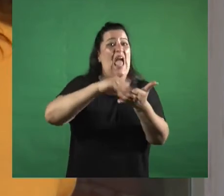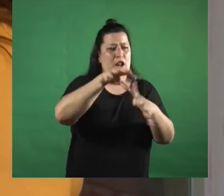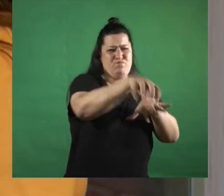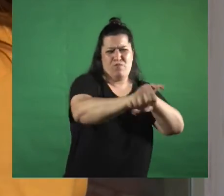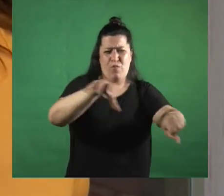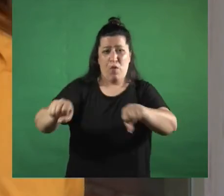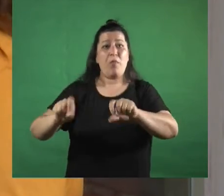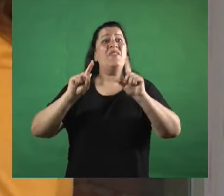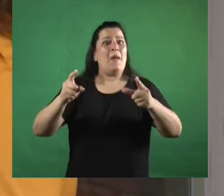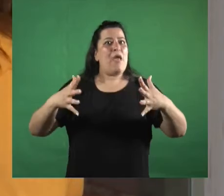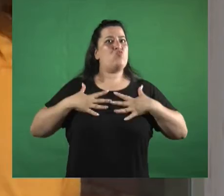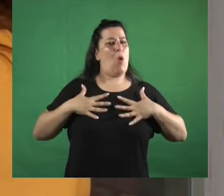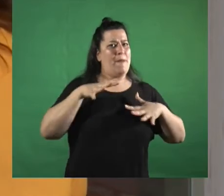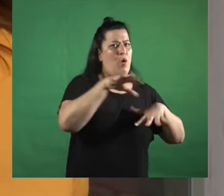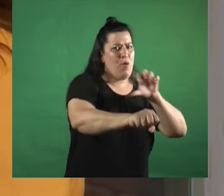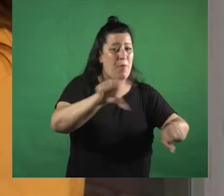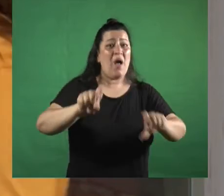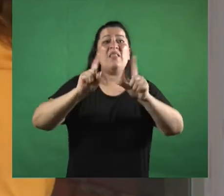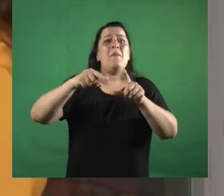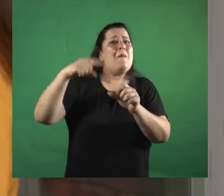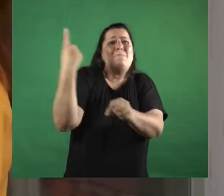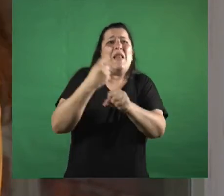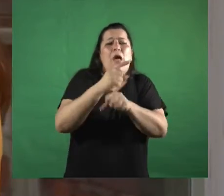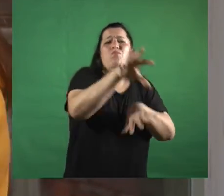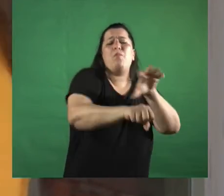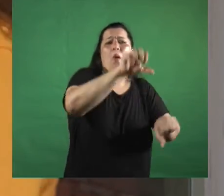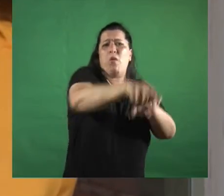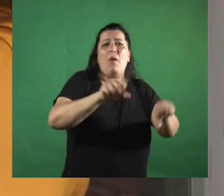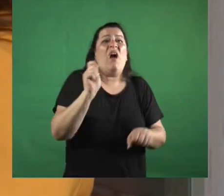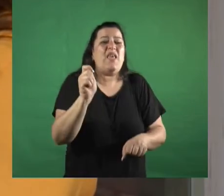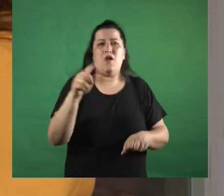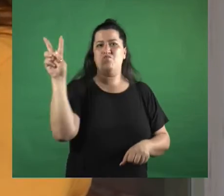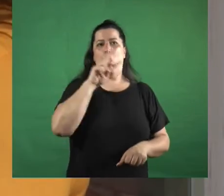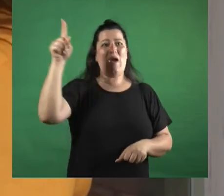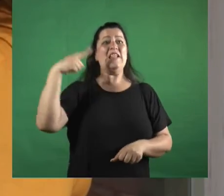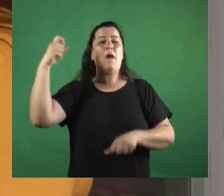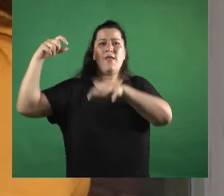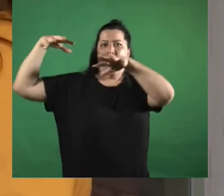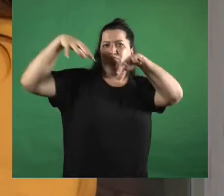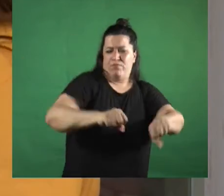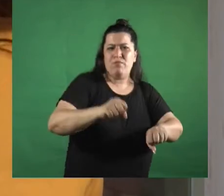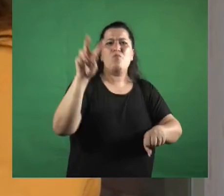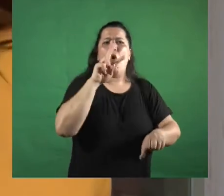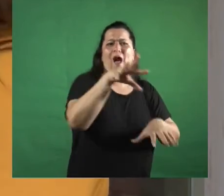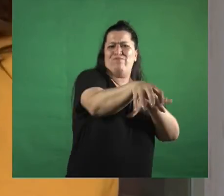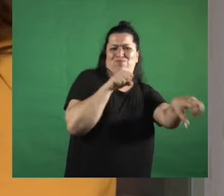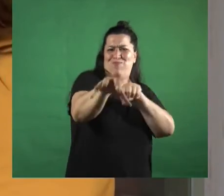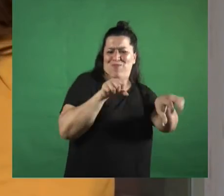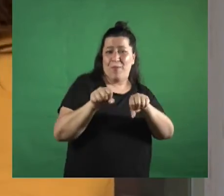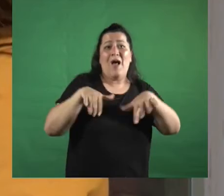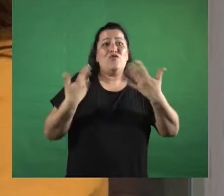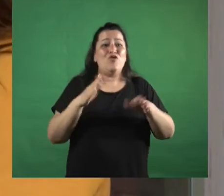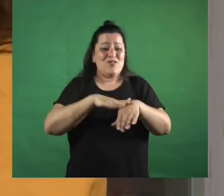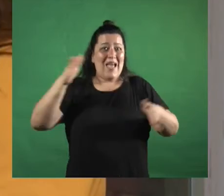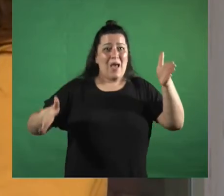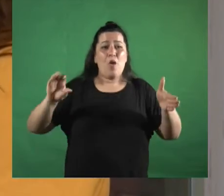conquistó cuerpos los primeros cuerpos conquistados fueron los cuerpos de las mujeres por eso yo creo que si la modernidad empieza